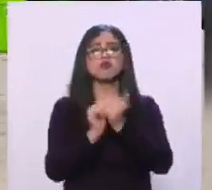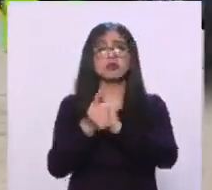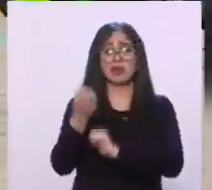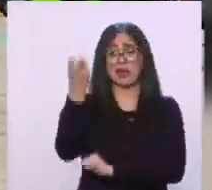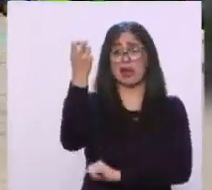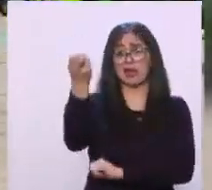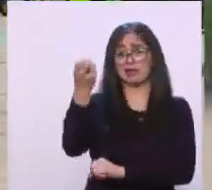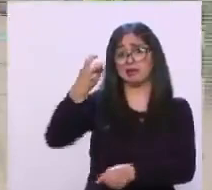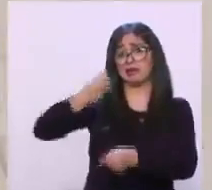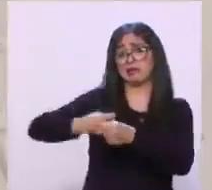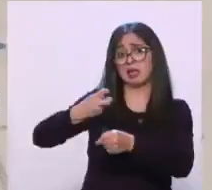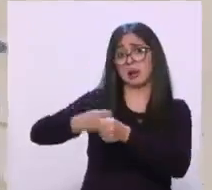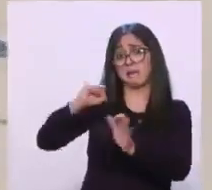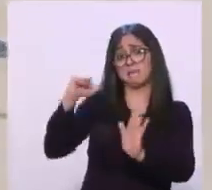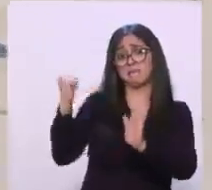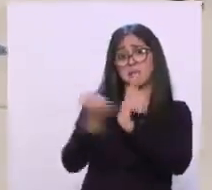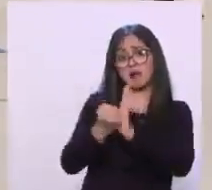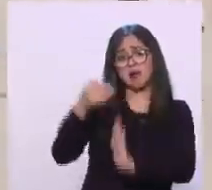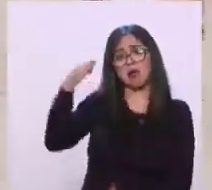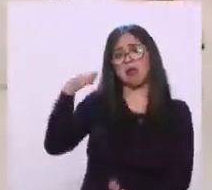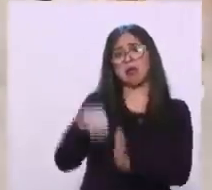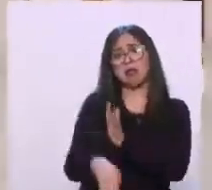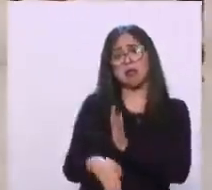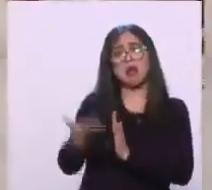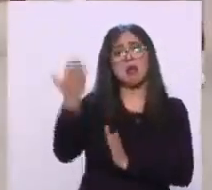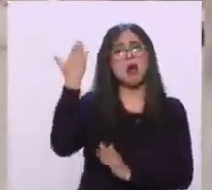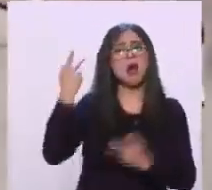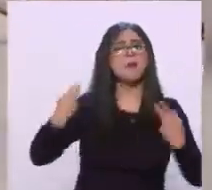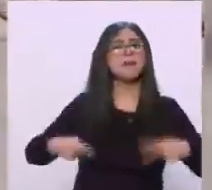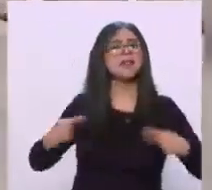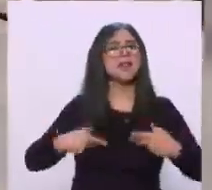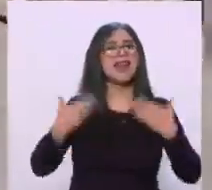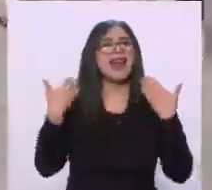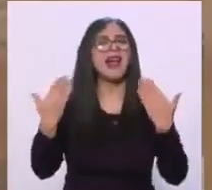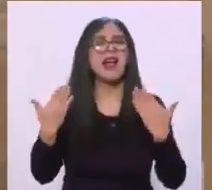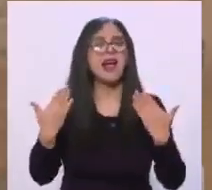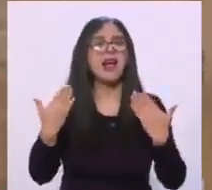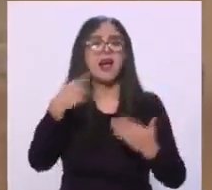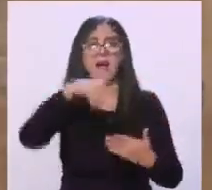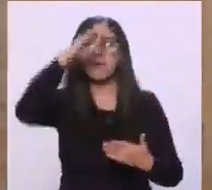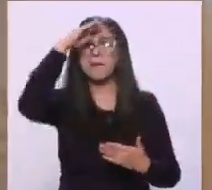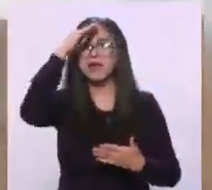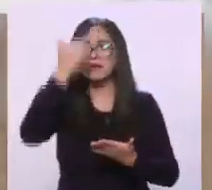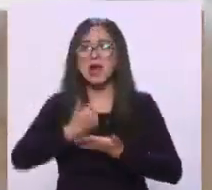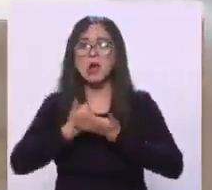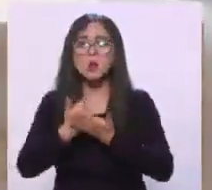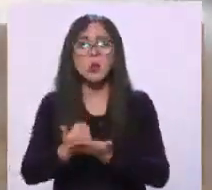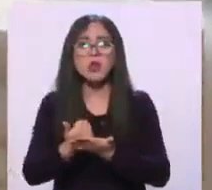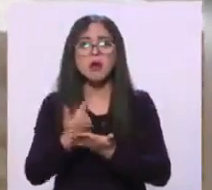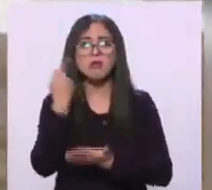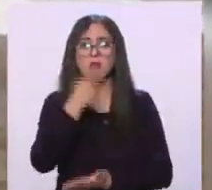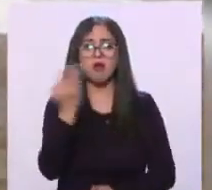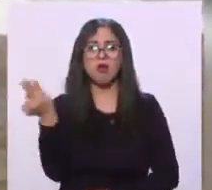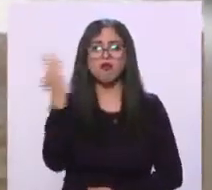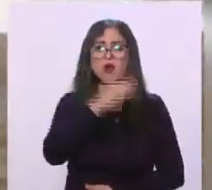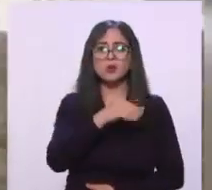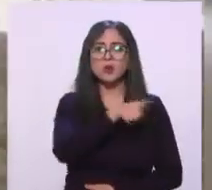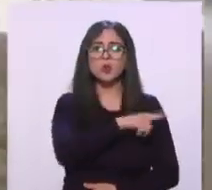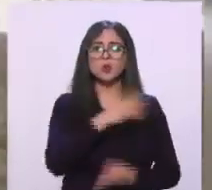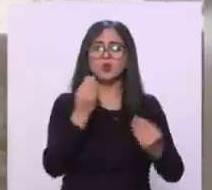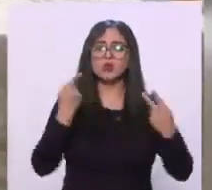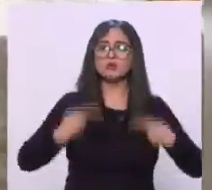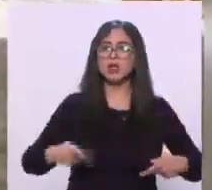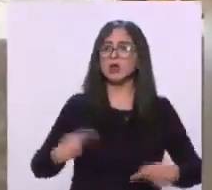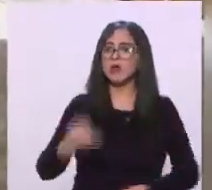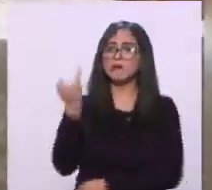y a esta iniciativa que había tomado. ¿Y qué gana? Más bien, me parece que perdió, ¿no? Sí, pues perdió